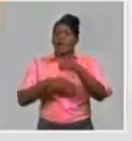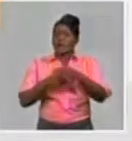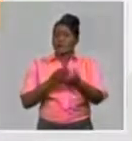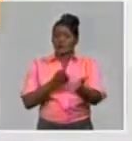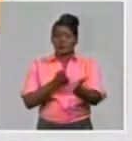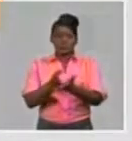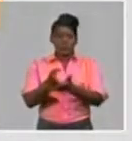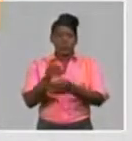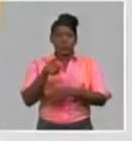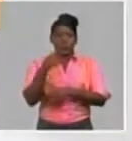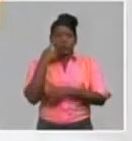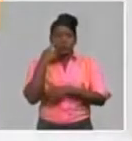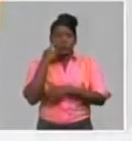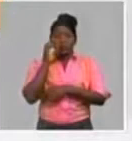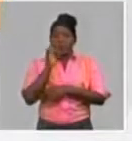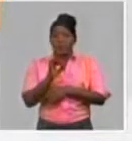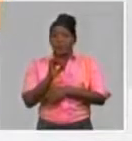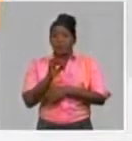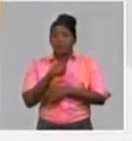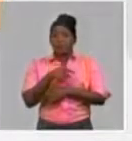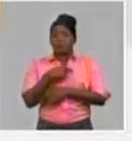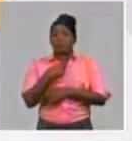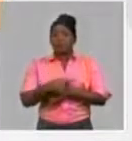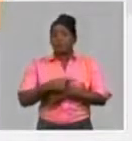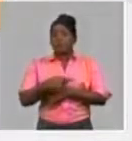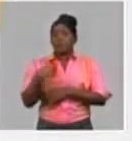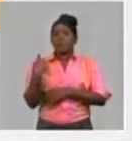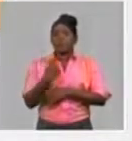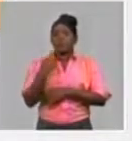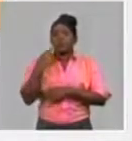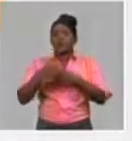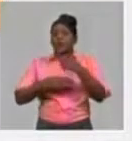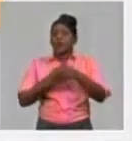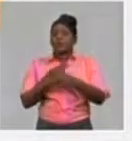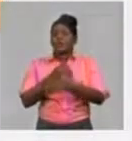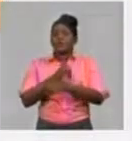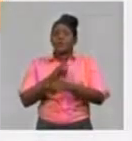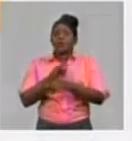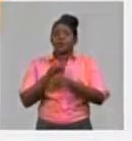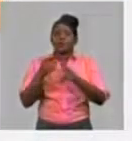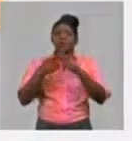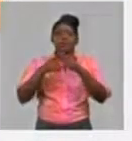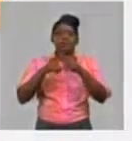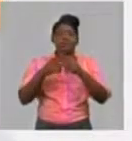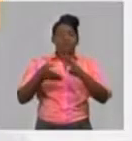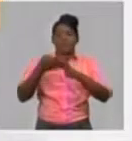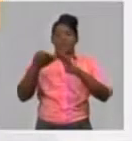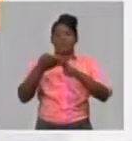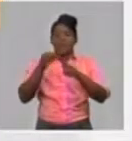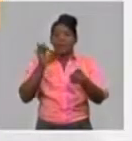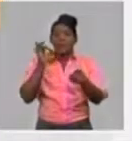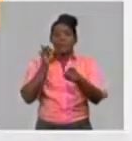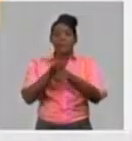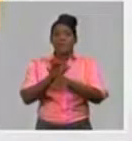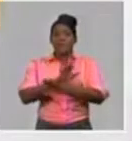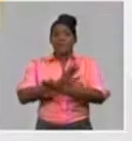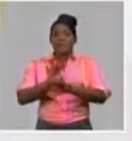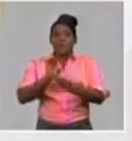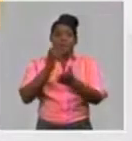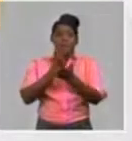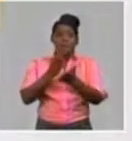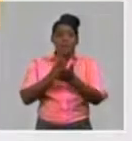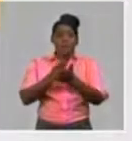como esto también llevarlo e incrementarlo en los centros educacionales para que estén listos cuando comience el curso, tanto de la educación,